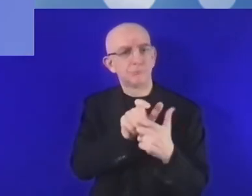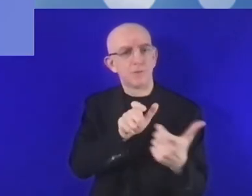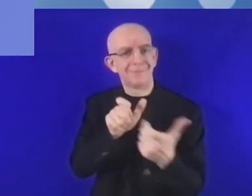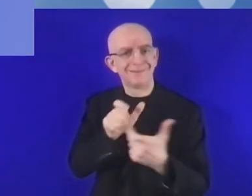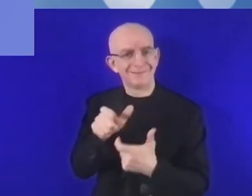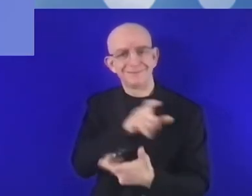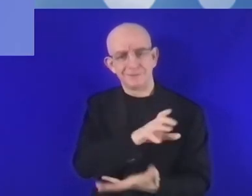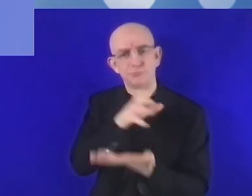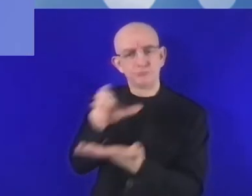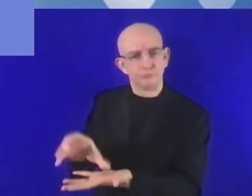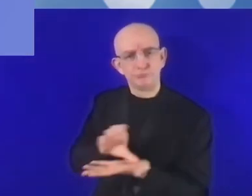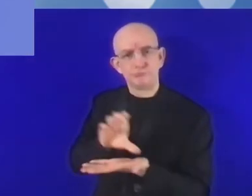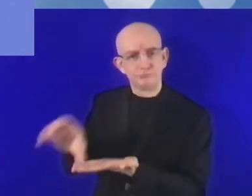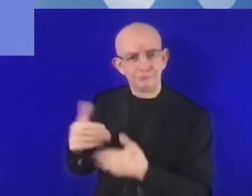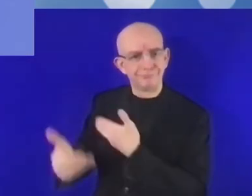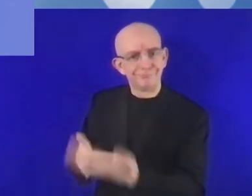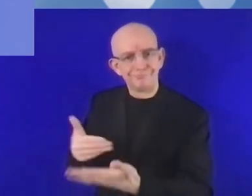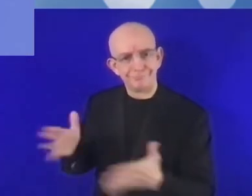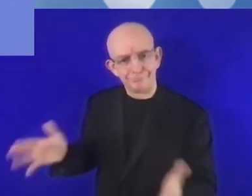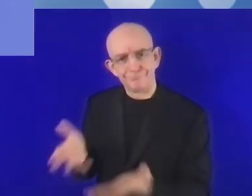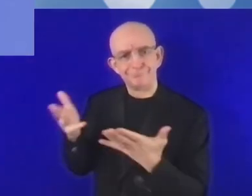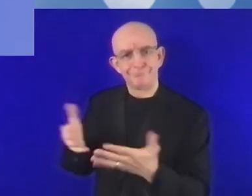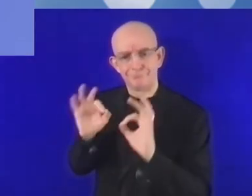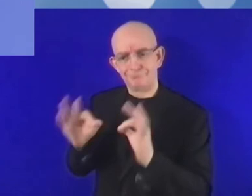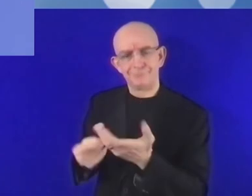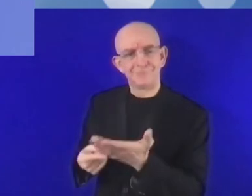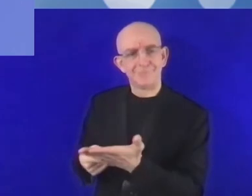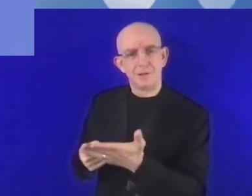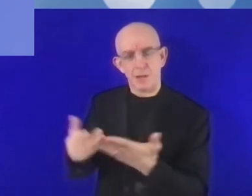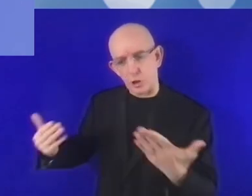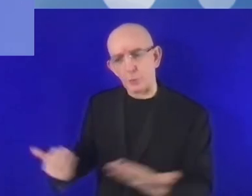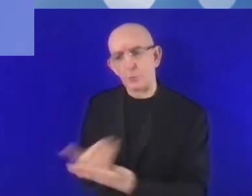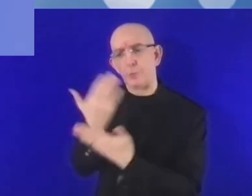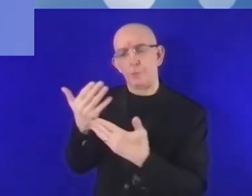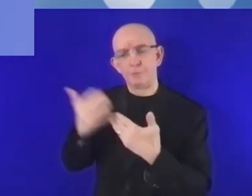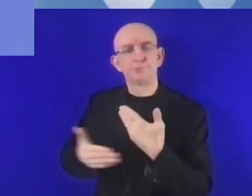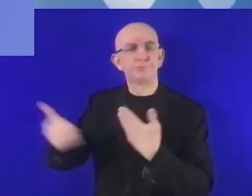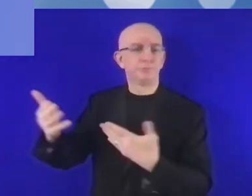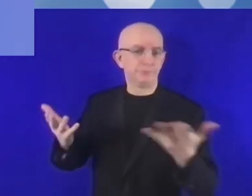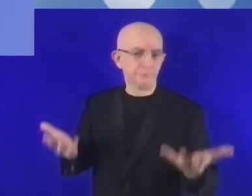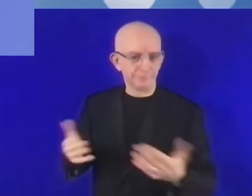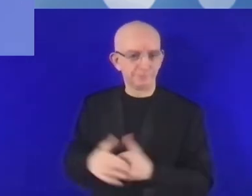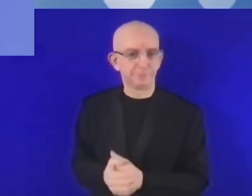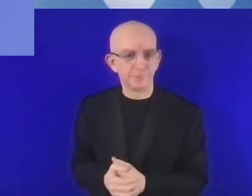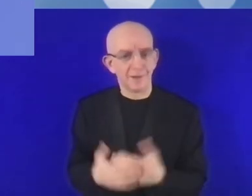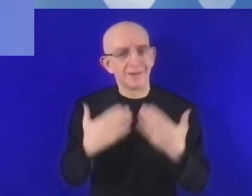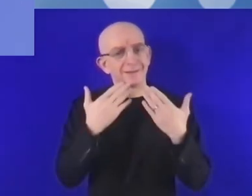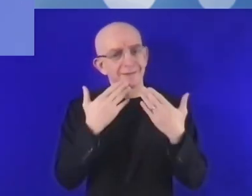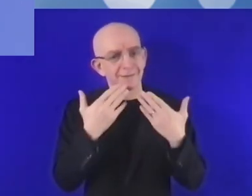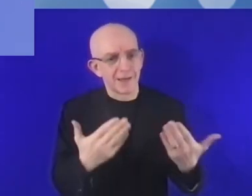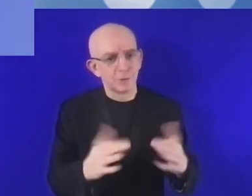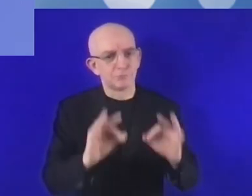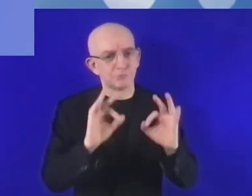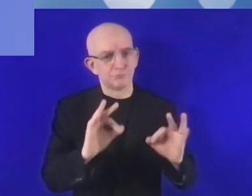no ofrecemos apoyo financiero solamente a las grandes empresas, sino también a las empresas más pequeñas,